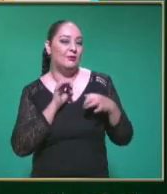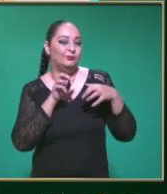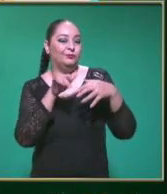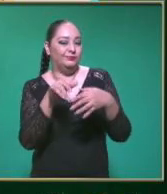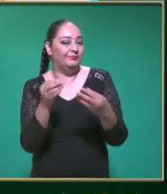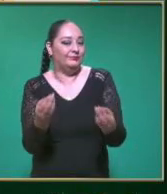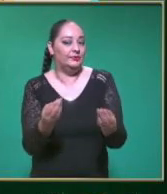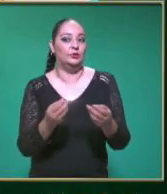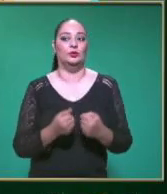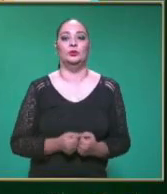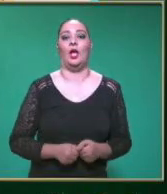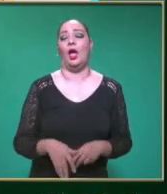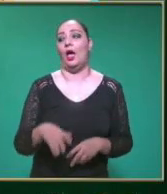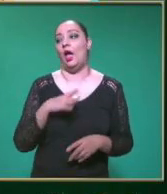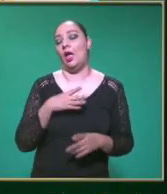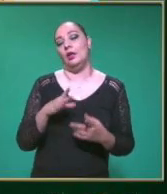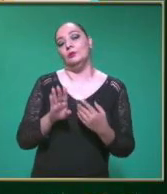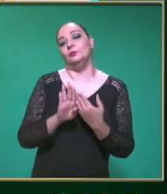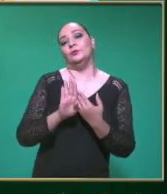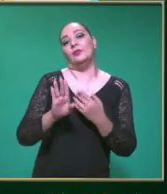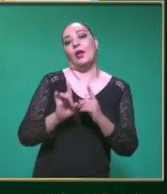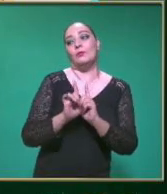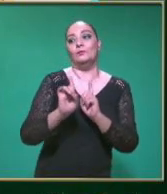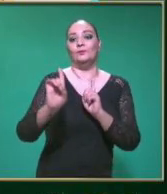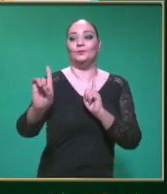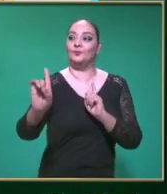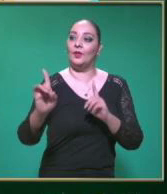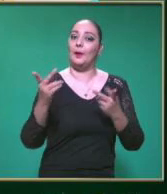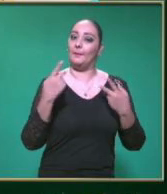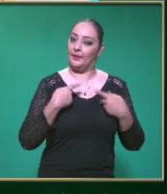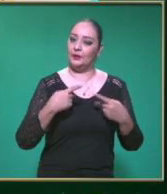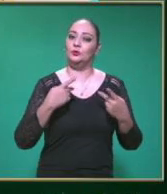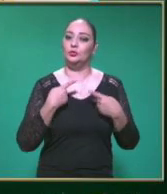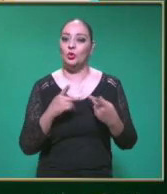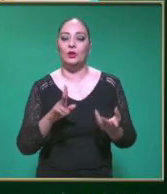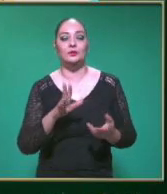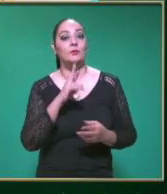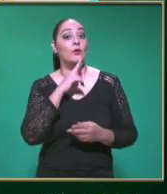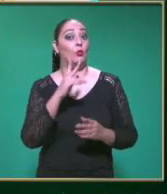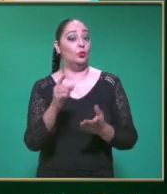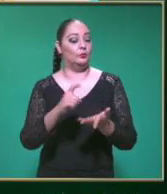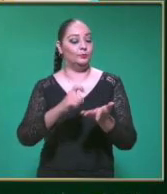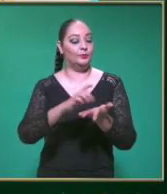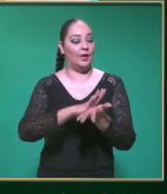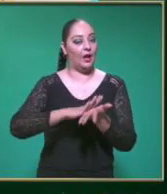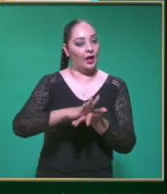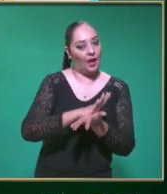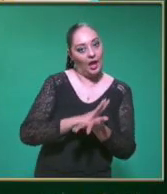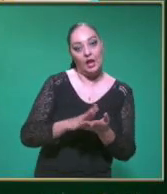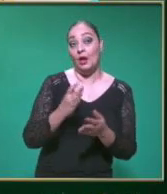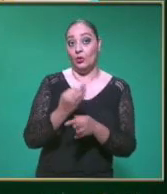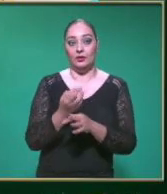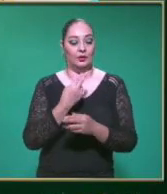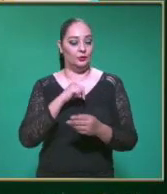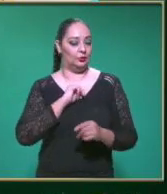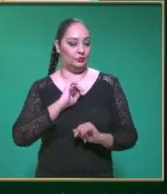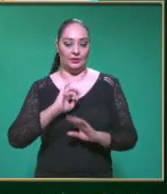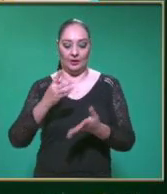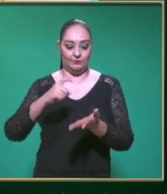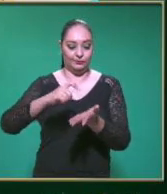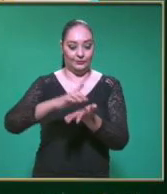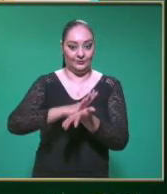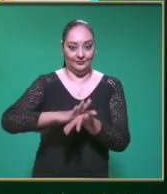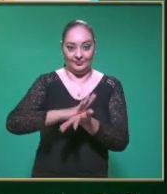El tener el menor contacto entre las personas Usar gel antibacterial Como nosotros que también lo